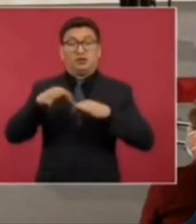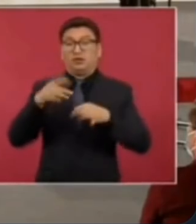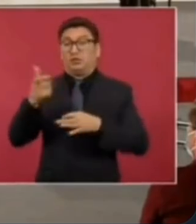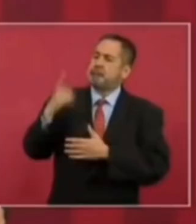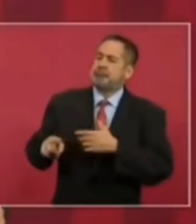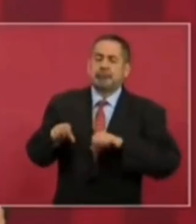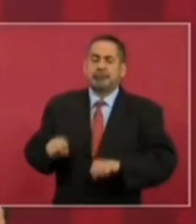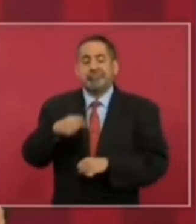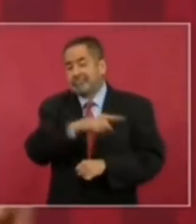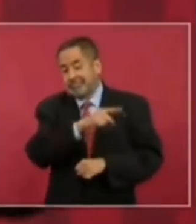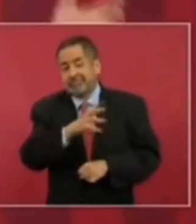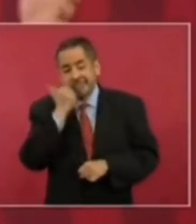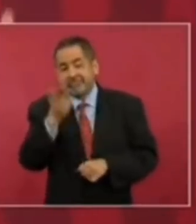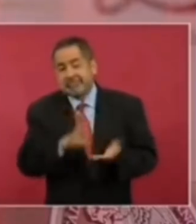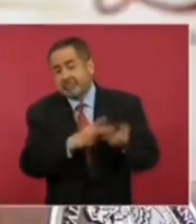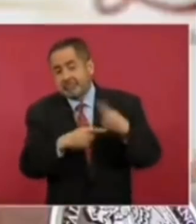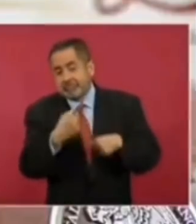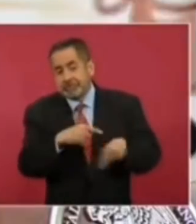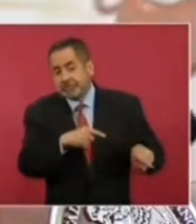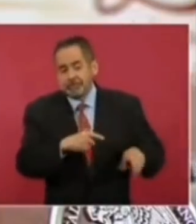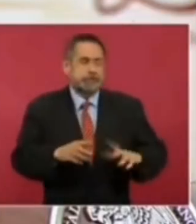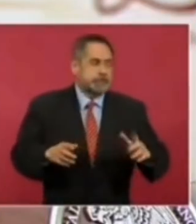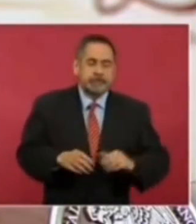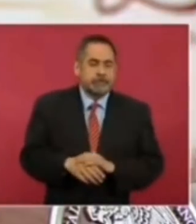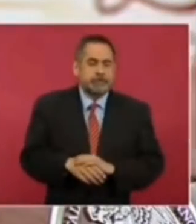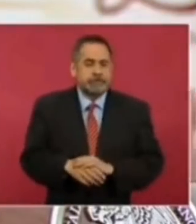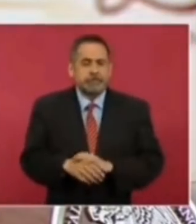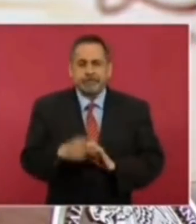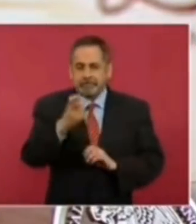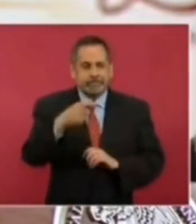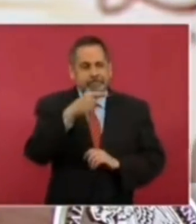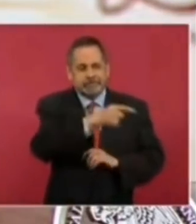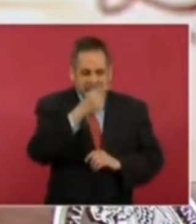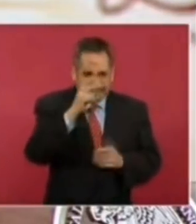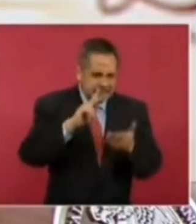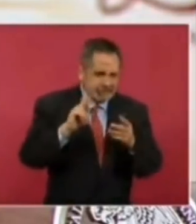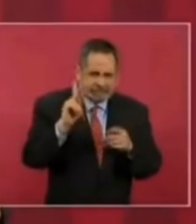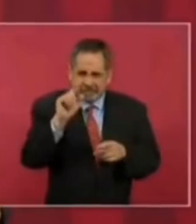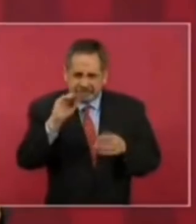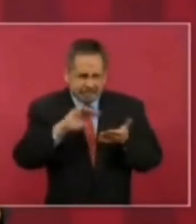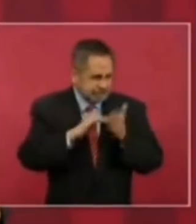mucho. Y por eso esa estrategia golpista,